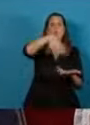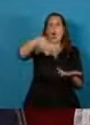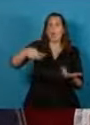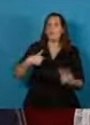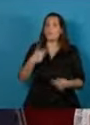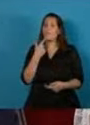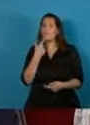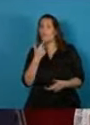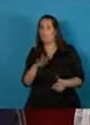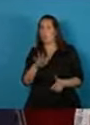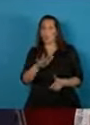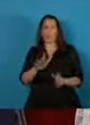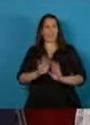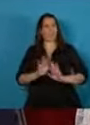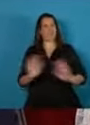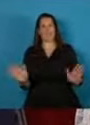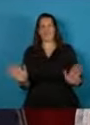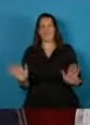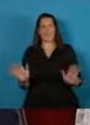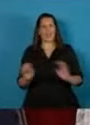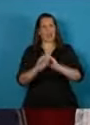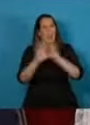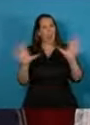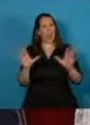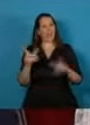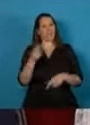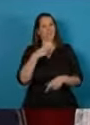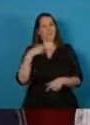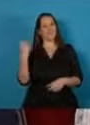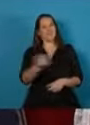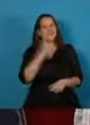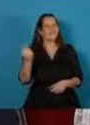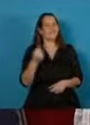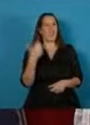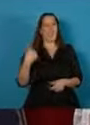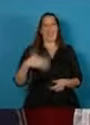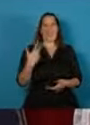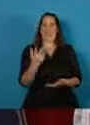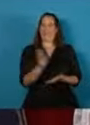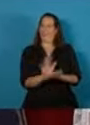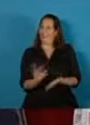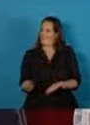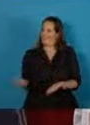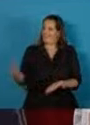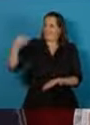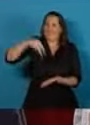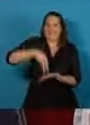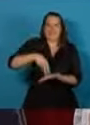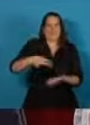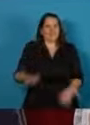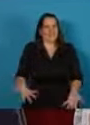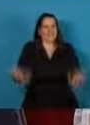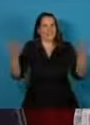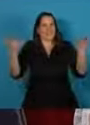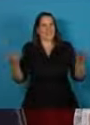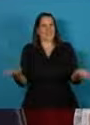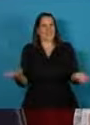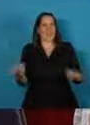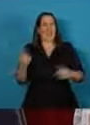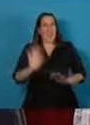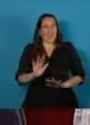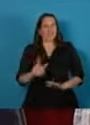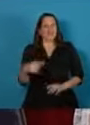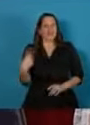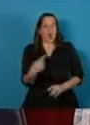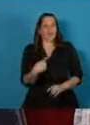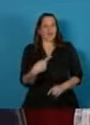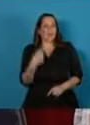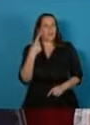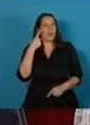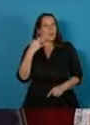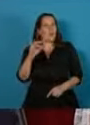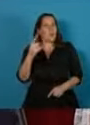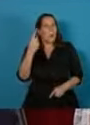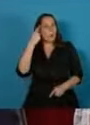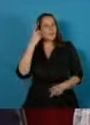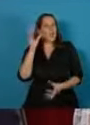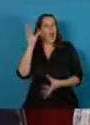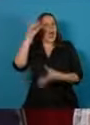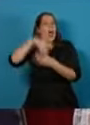queremos poner a la Argentina de pie y en ese objetivo también tienen que estar incluidas nuestras fuerzas armadas